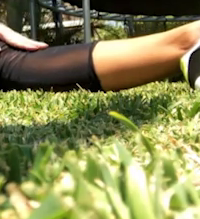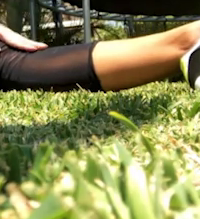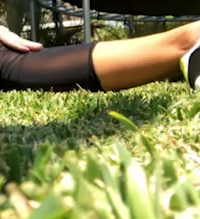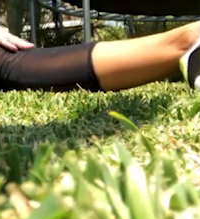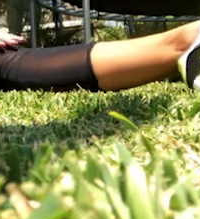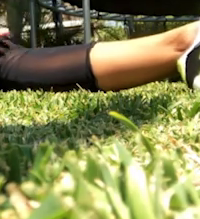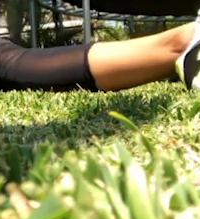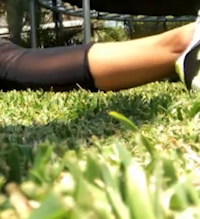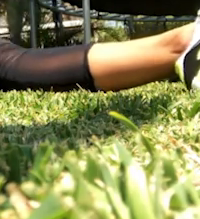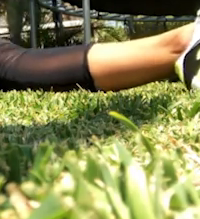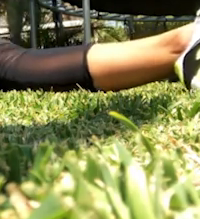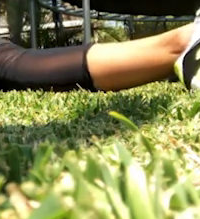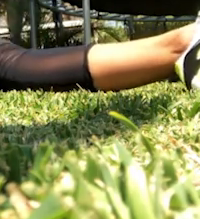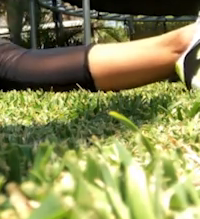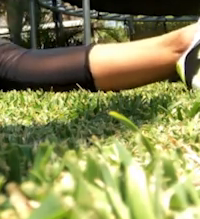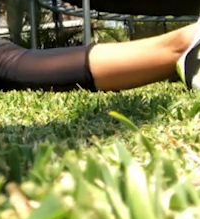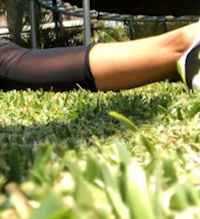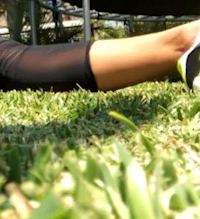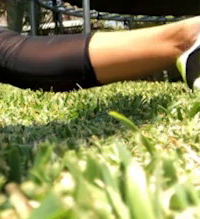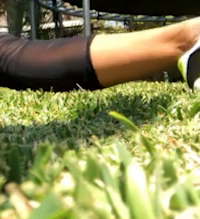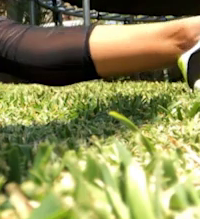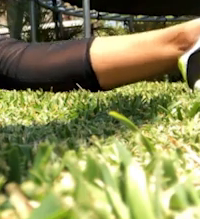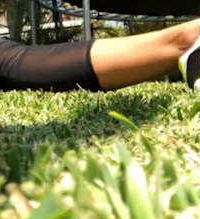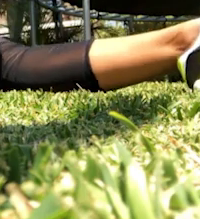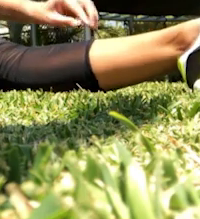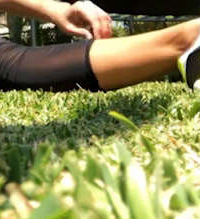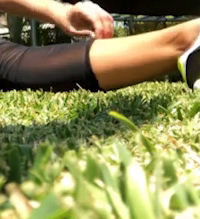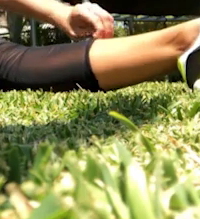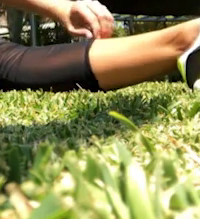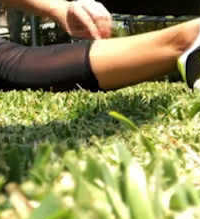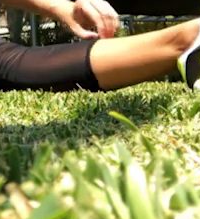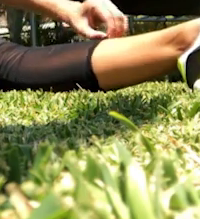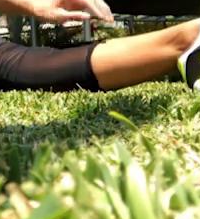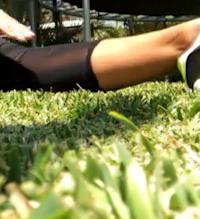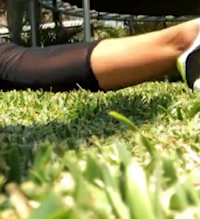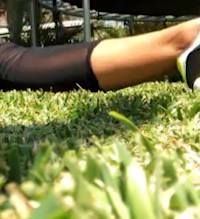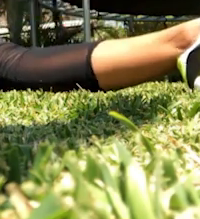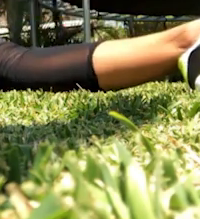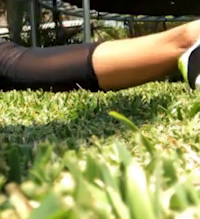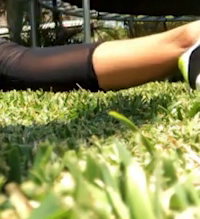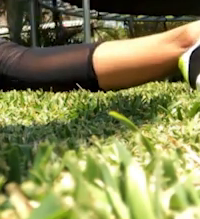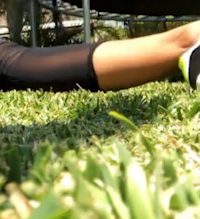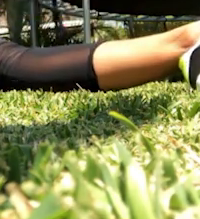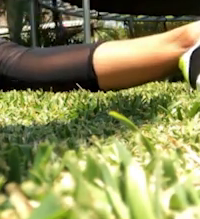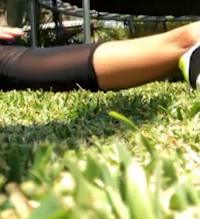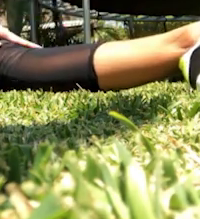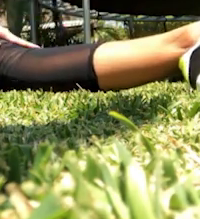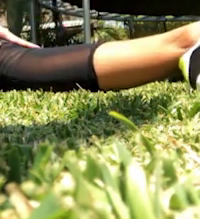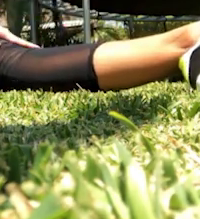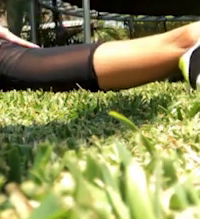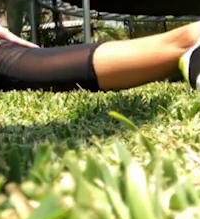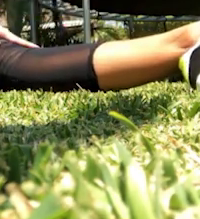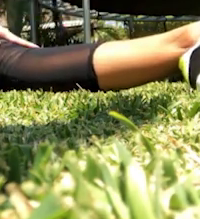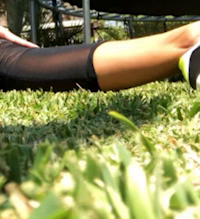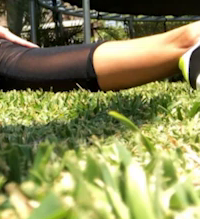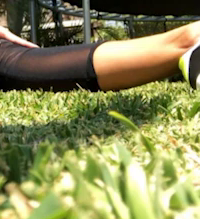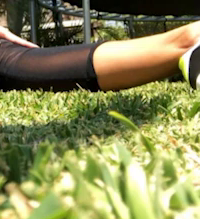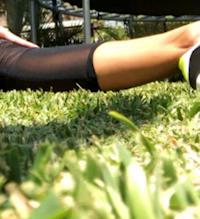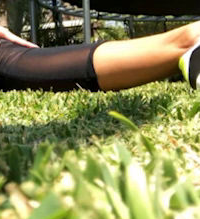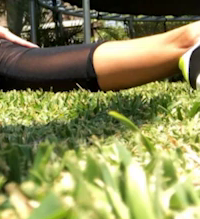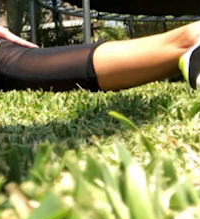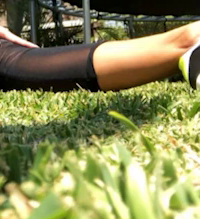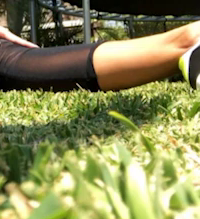meter la pierna que más quieran hacia el centro. Y ya que estemos en esta posición,